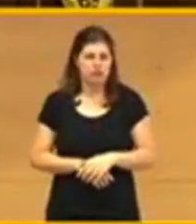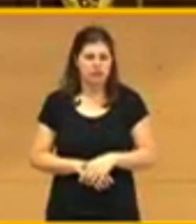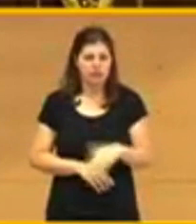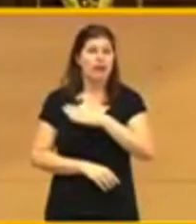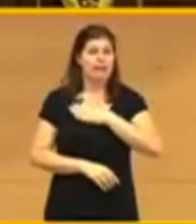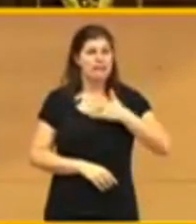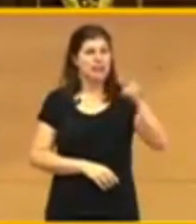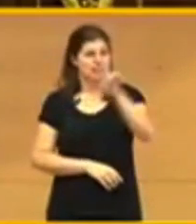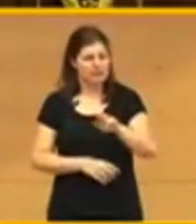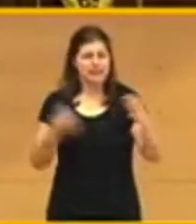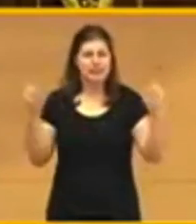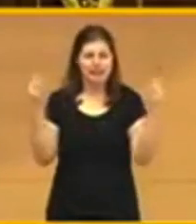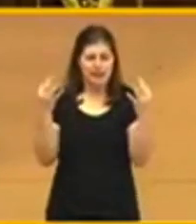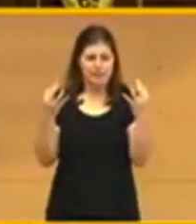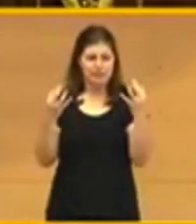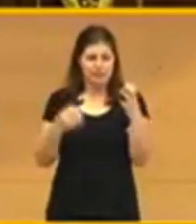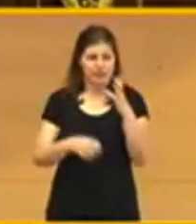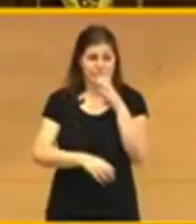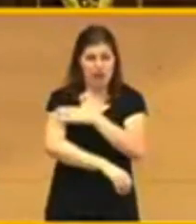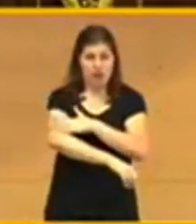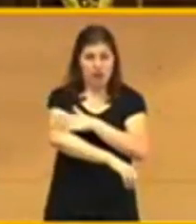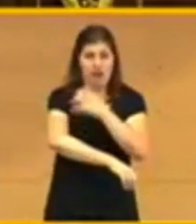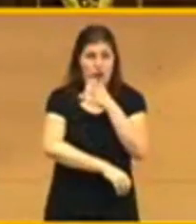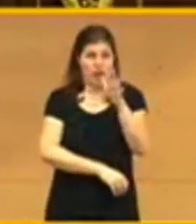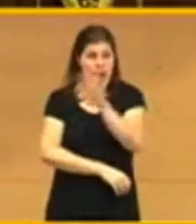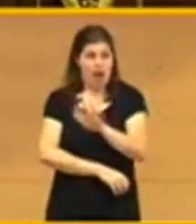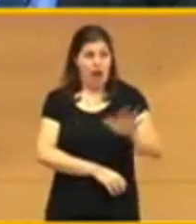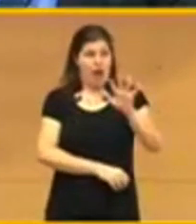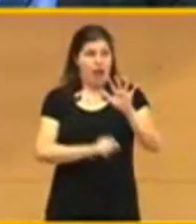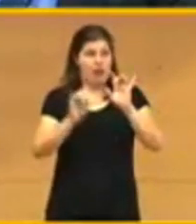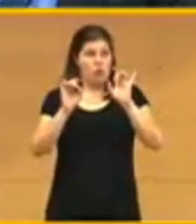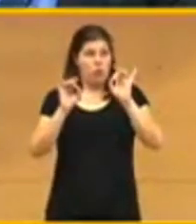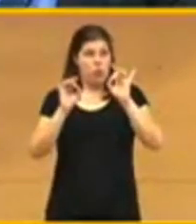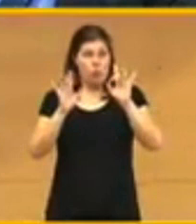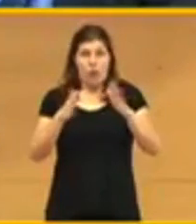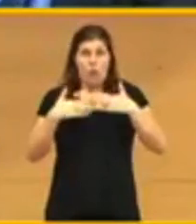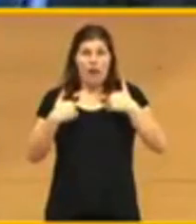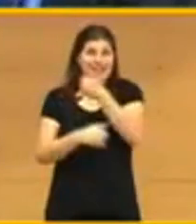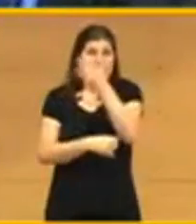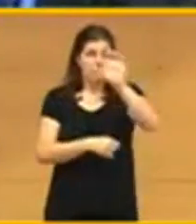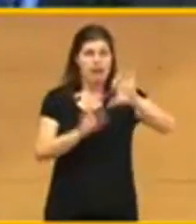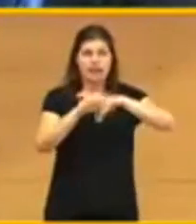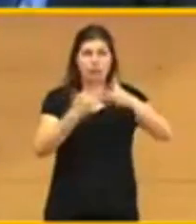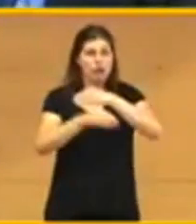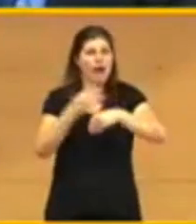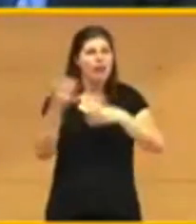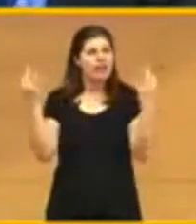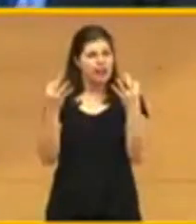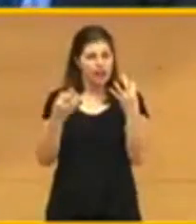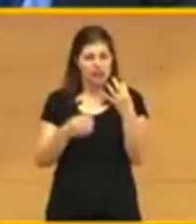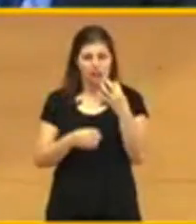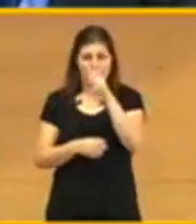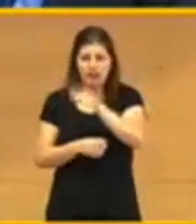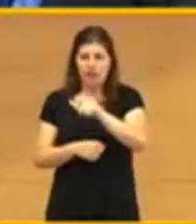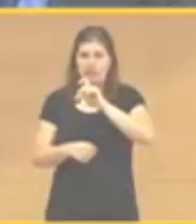ha actuado como lo habría hecho cualquier país democrático. Actuar frente a quien incumple la ley es proteger